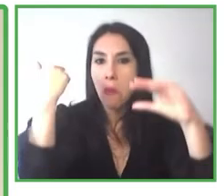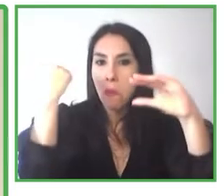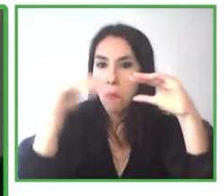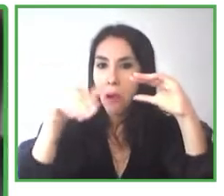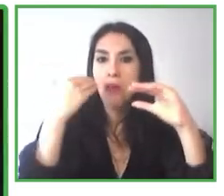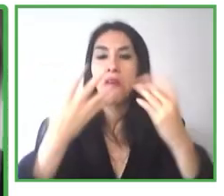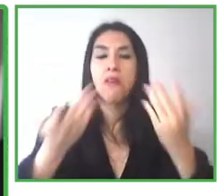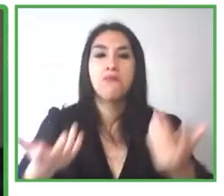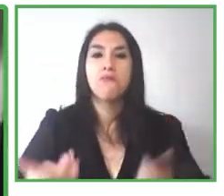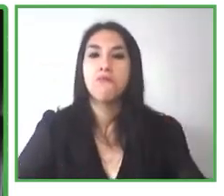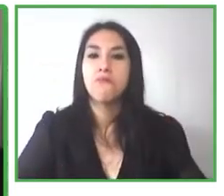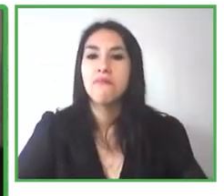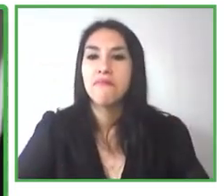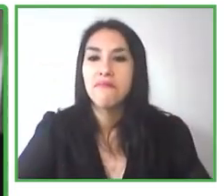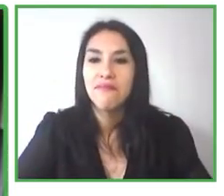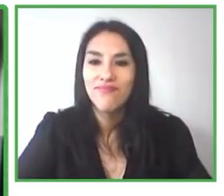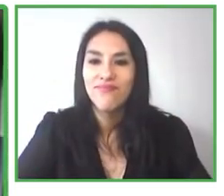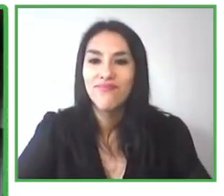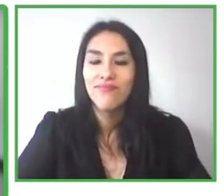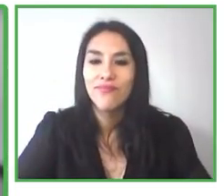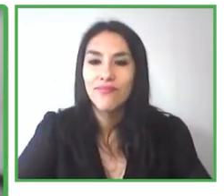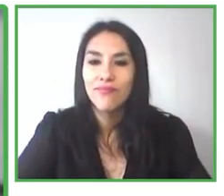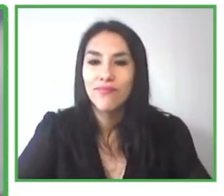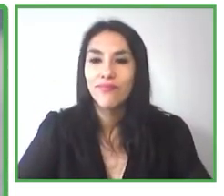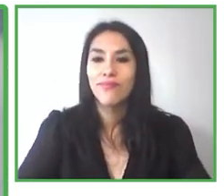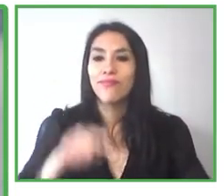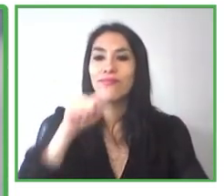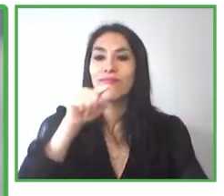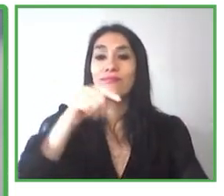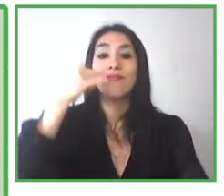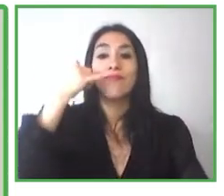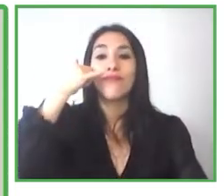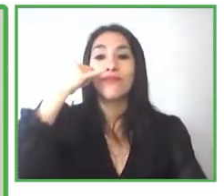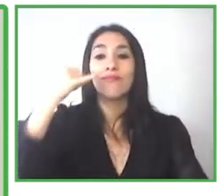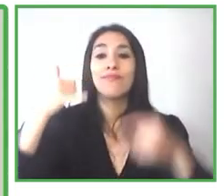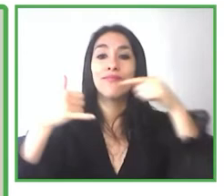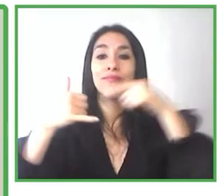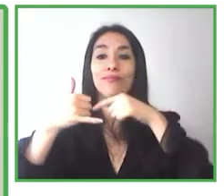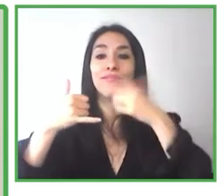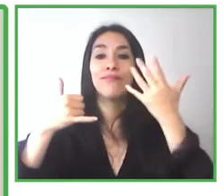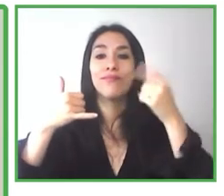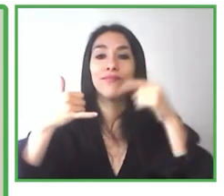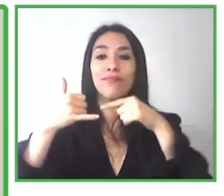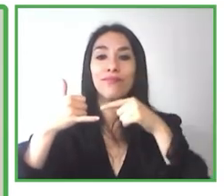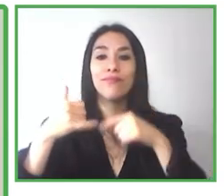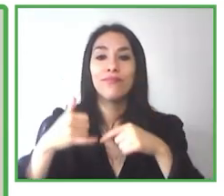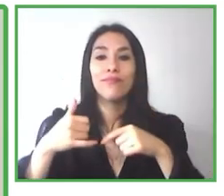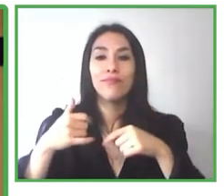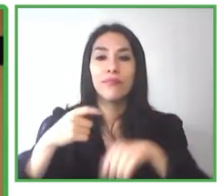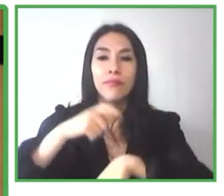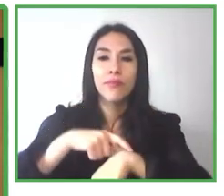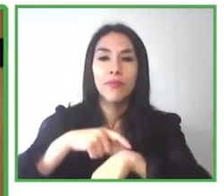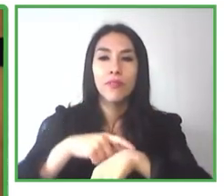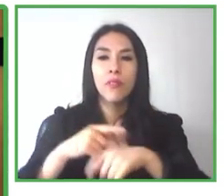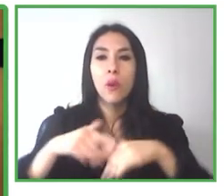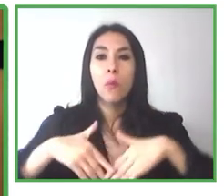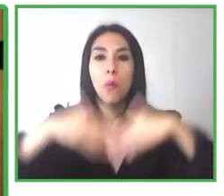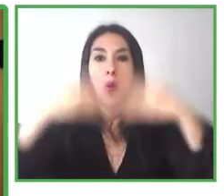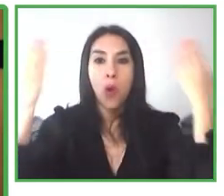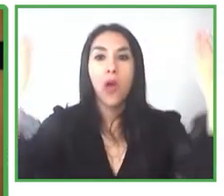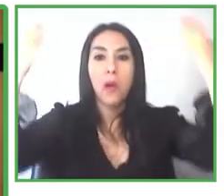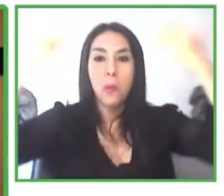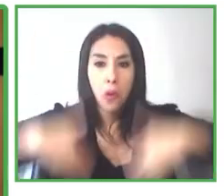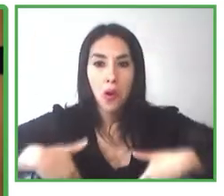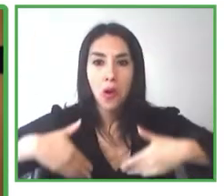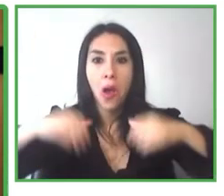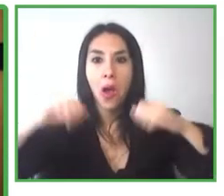el efecto de tener Seeing AI a mano todo el tiempo es como llevar en el bolsillo a alguien que ve hombre de 34 años con barba gorro y cara de